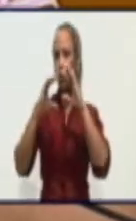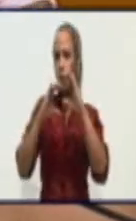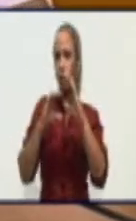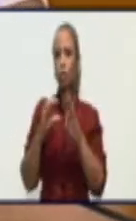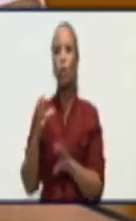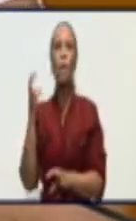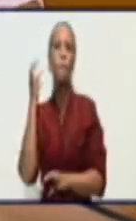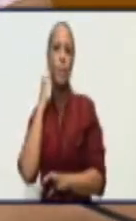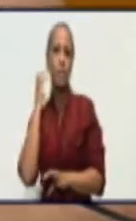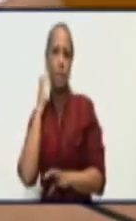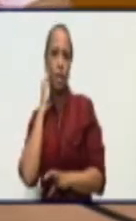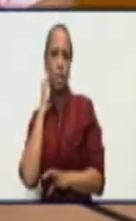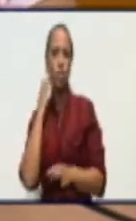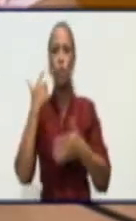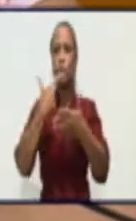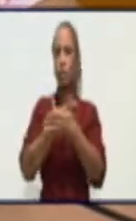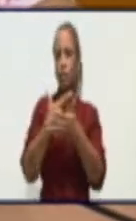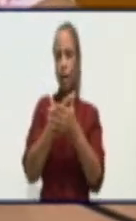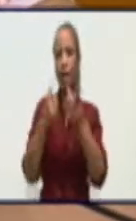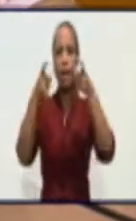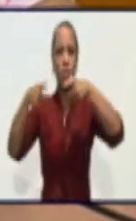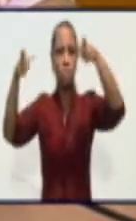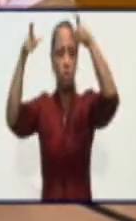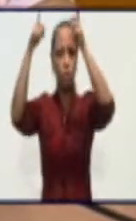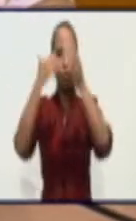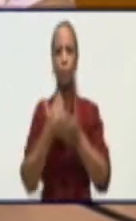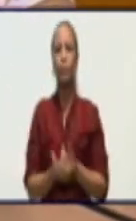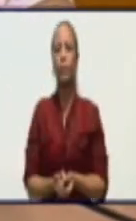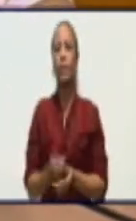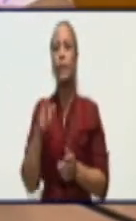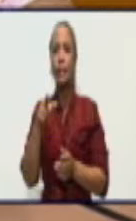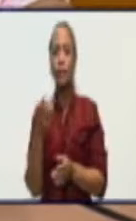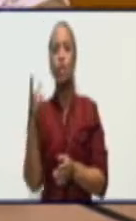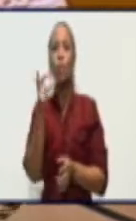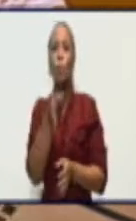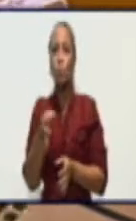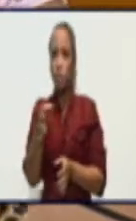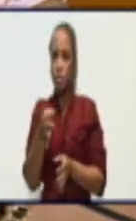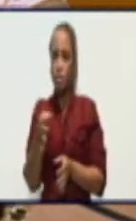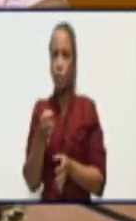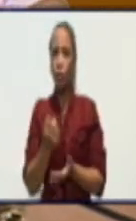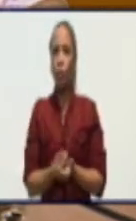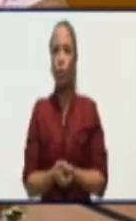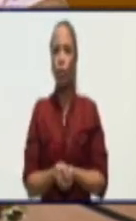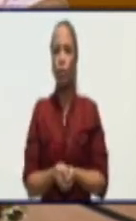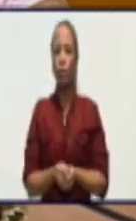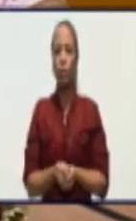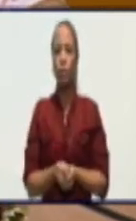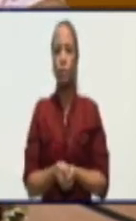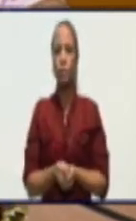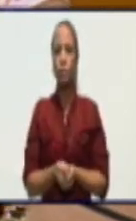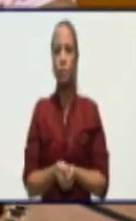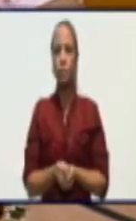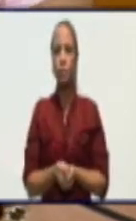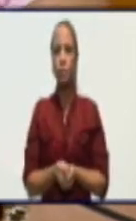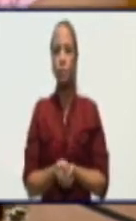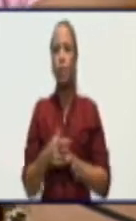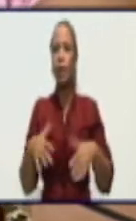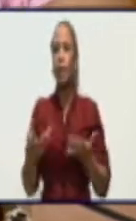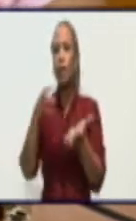Manzanillo, Yara y Bartolomé Mazó. De estos municipios, en los